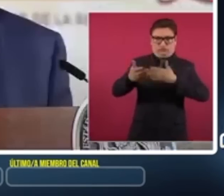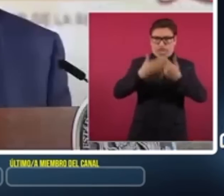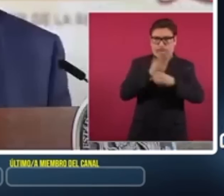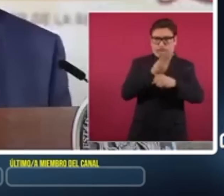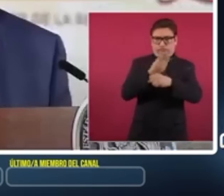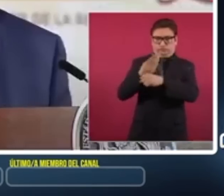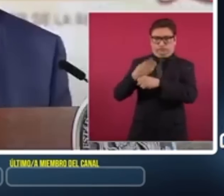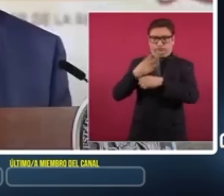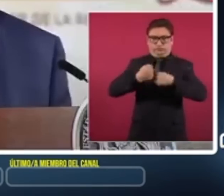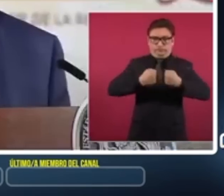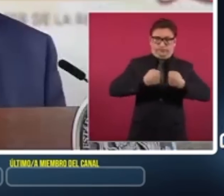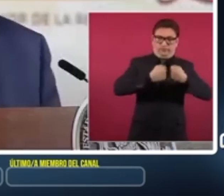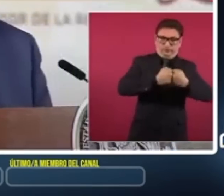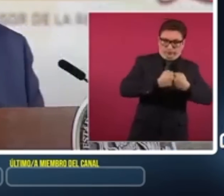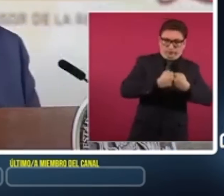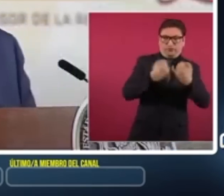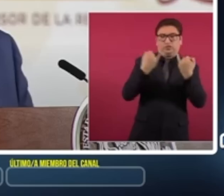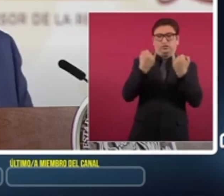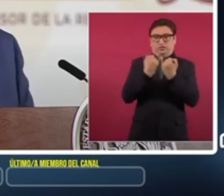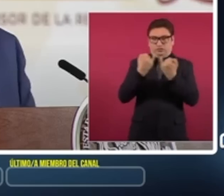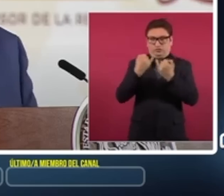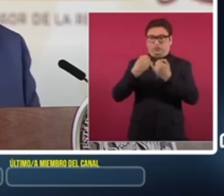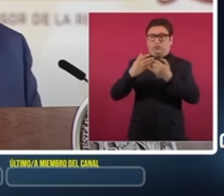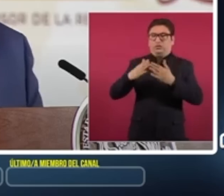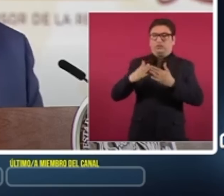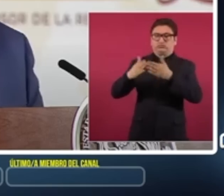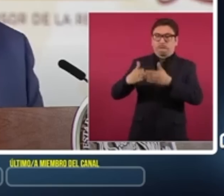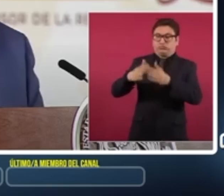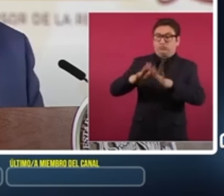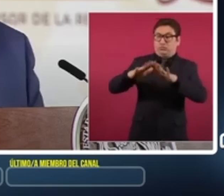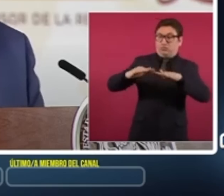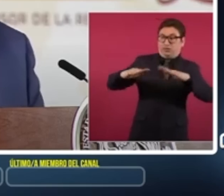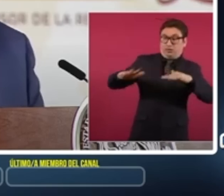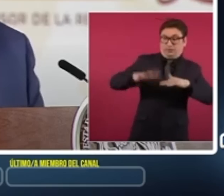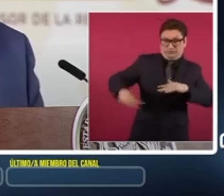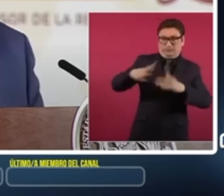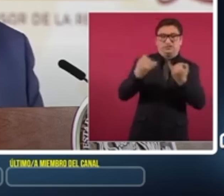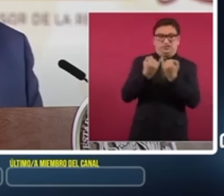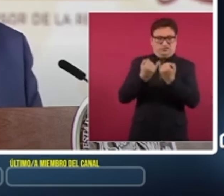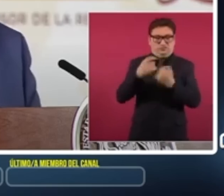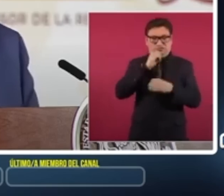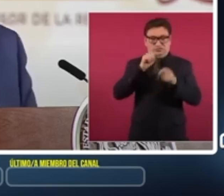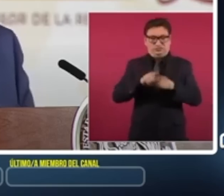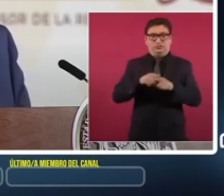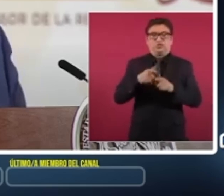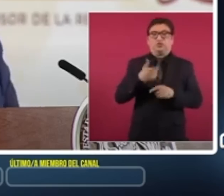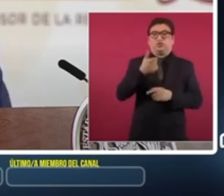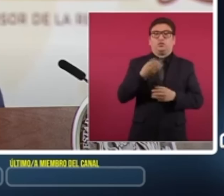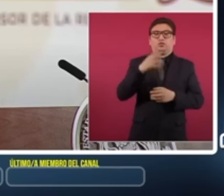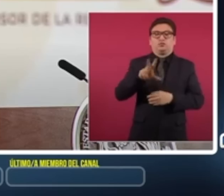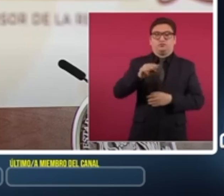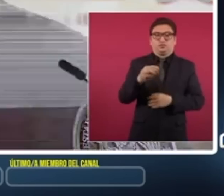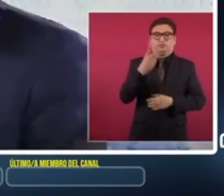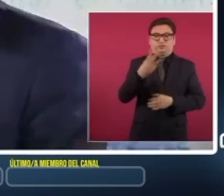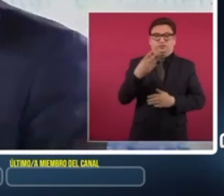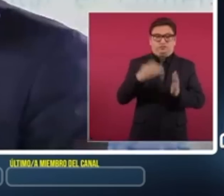fronterizas como en las aduanas marítimas, lo que significa un monto de 83 mil